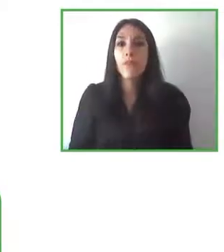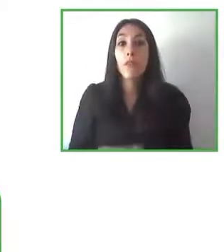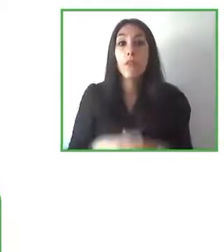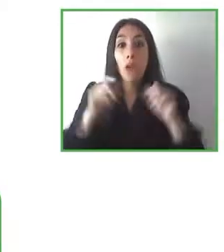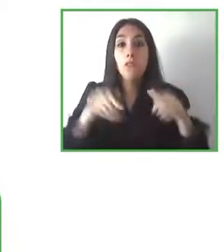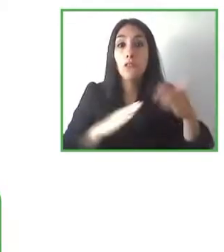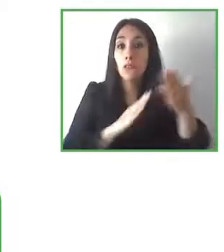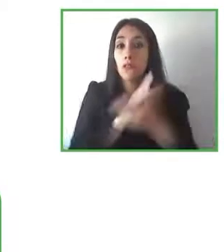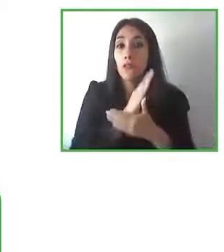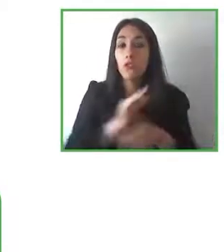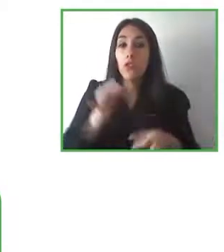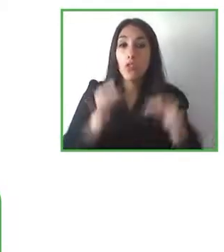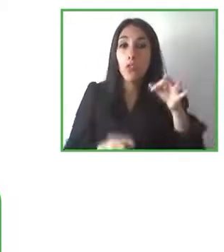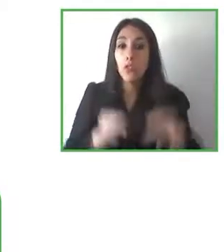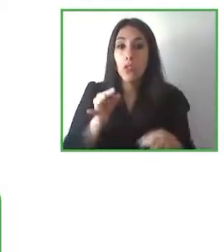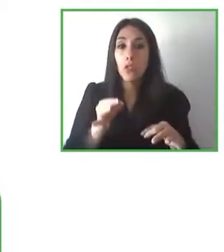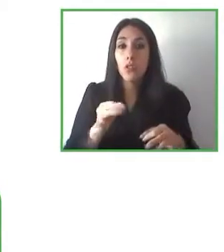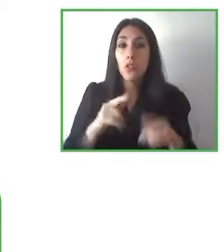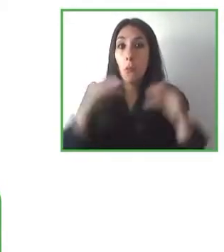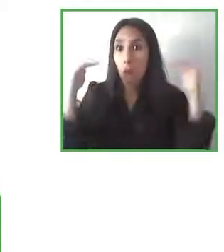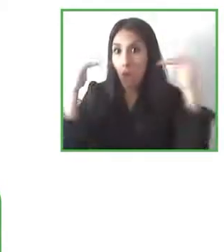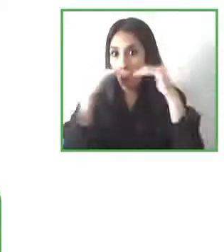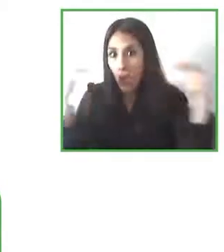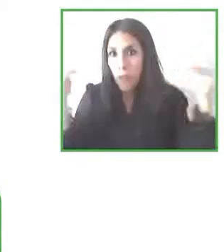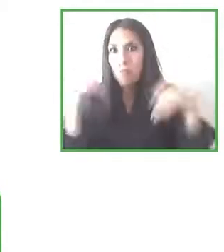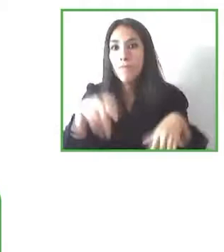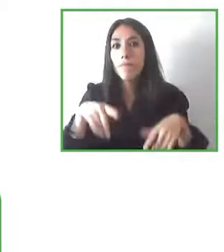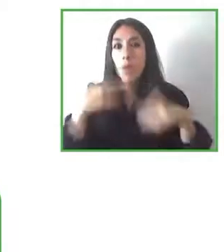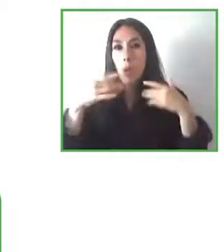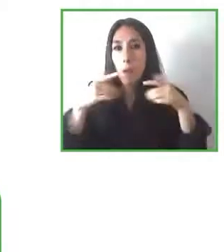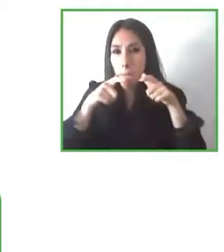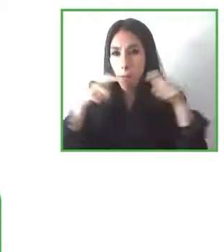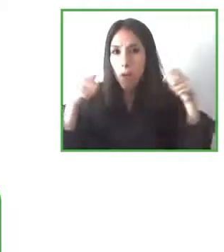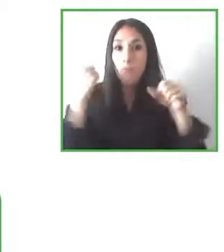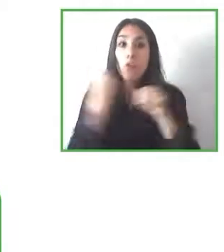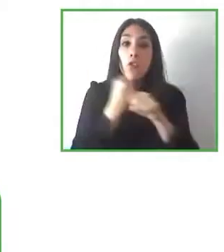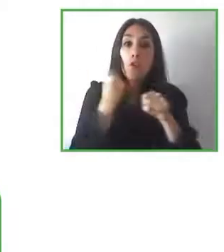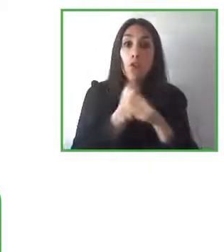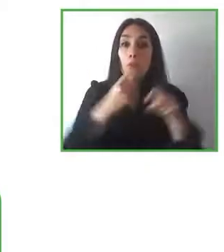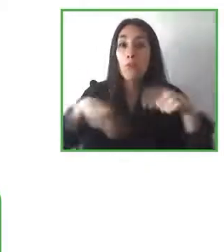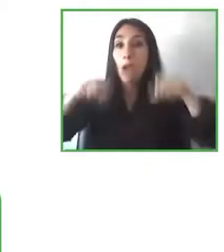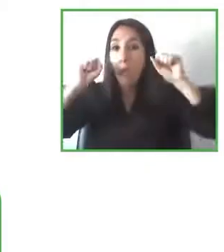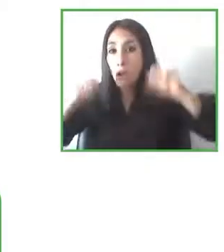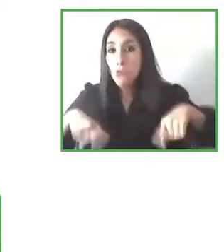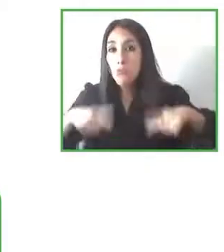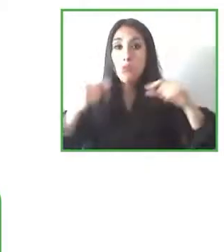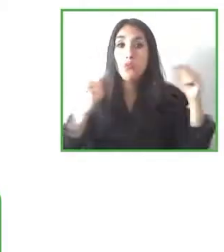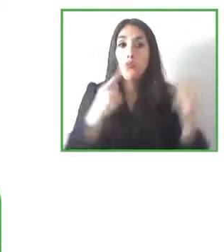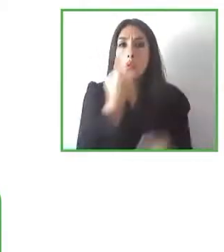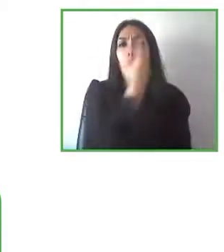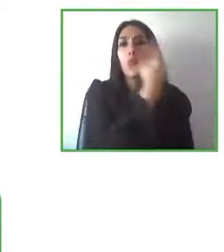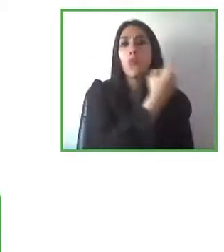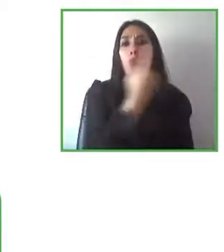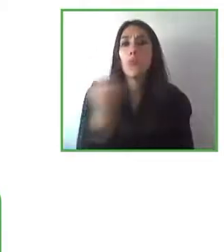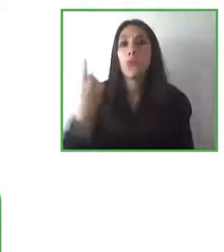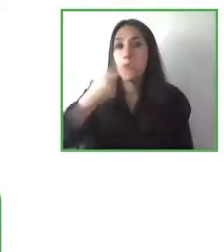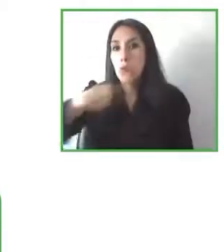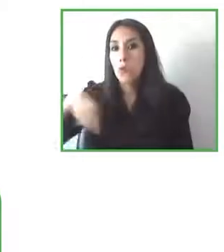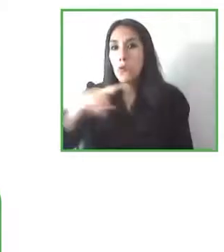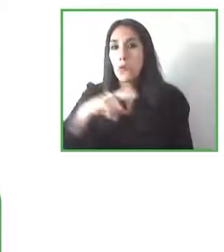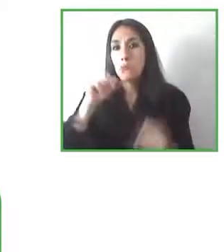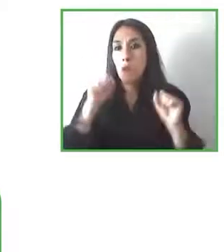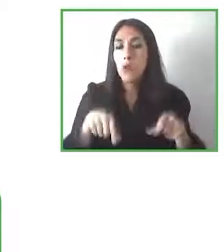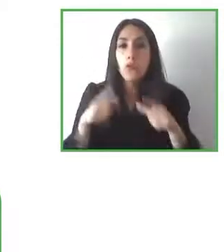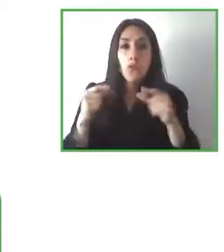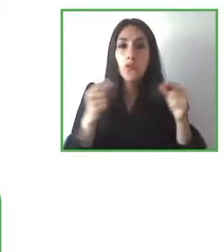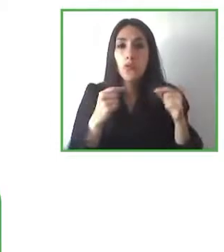aporte que nosotros también podemos hacer desde cada uno entonces de nuestros ámbitos justicia y derechos muchísimas gracias